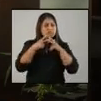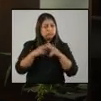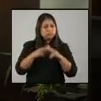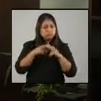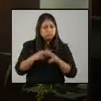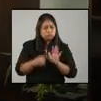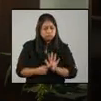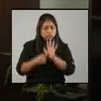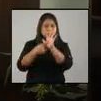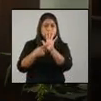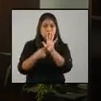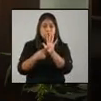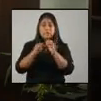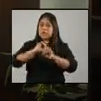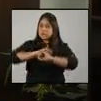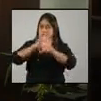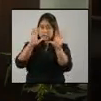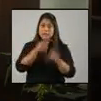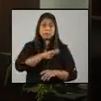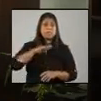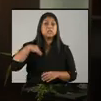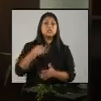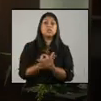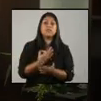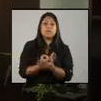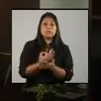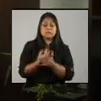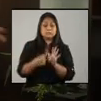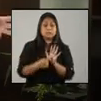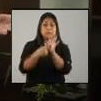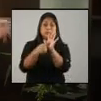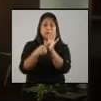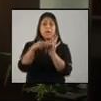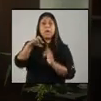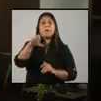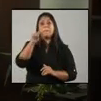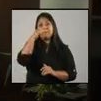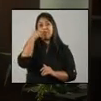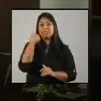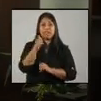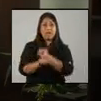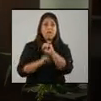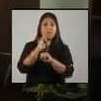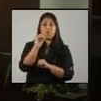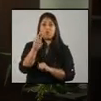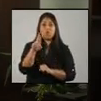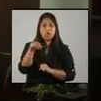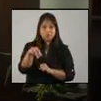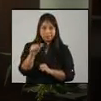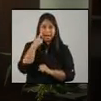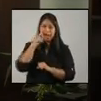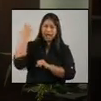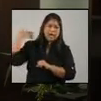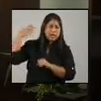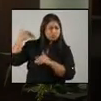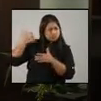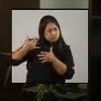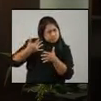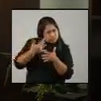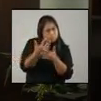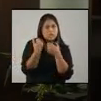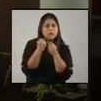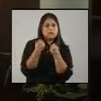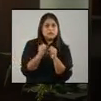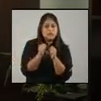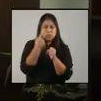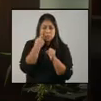transparencia, el ministro de finanzas va a presentar una plataforma digital que hemos venido preparando desde semanas atrás, en la que se explica con